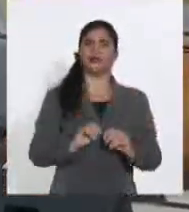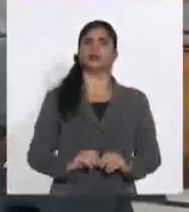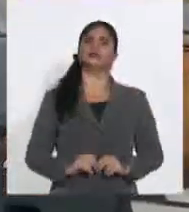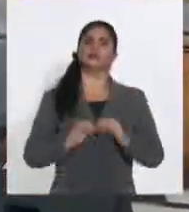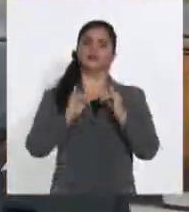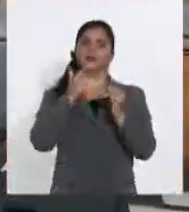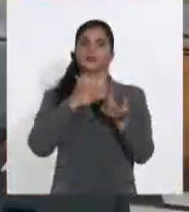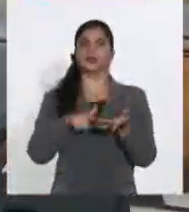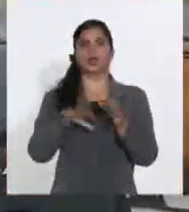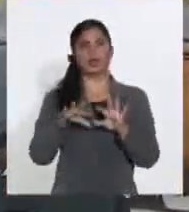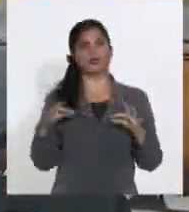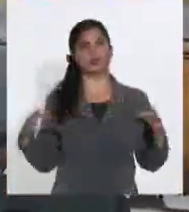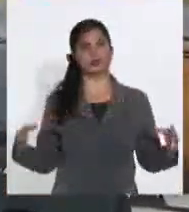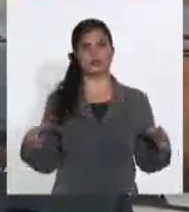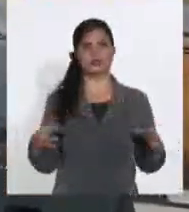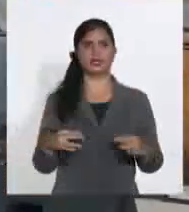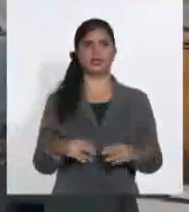Córdoba, Canal Cubano de Noticias.